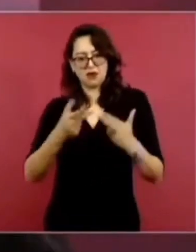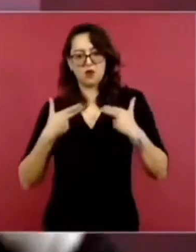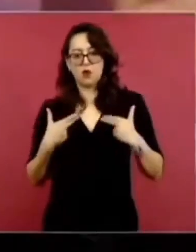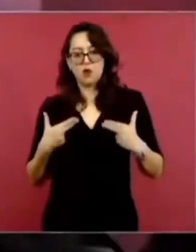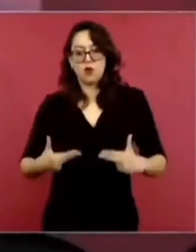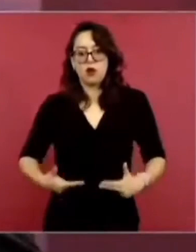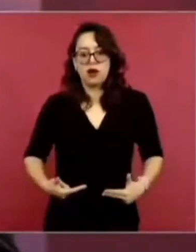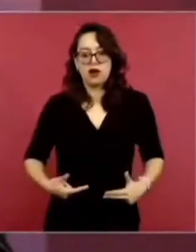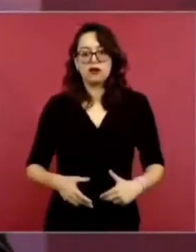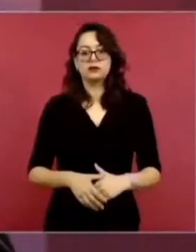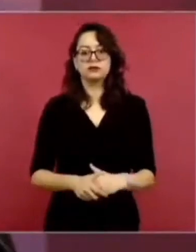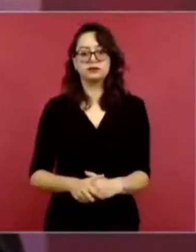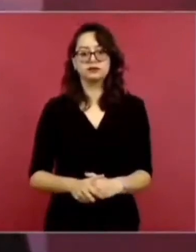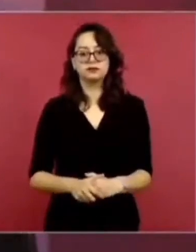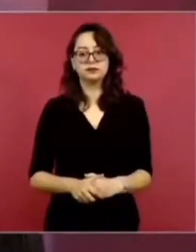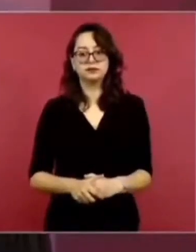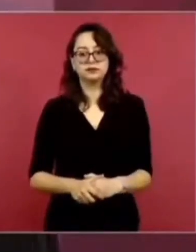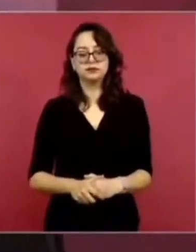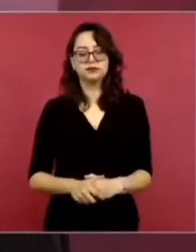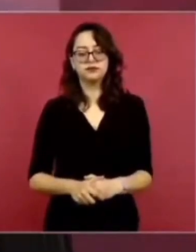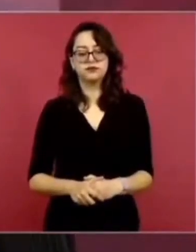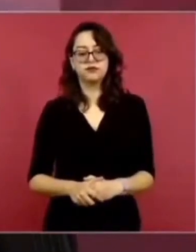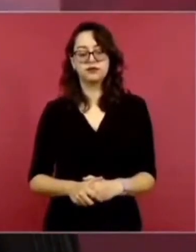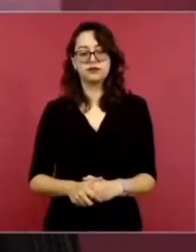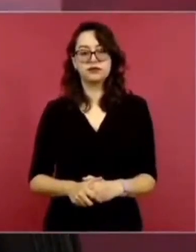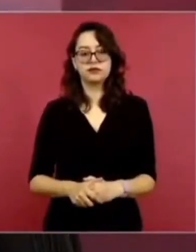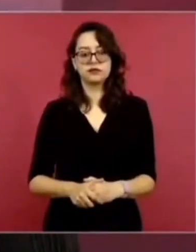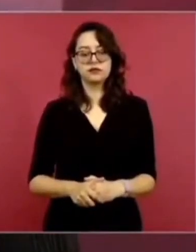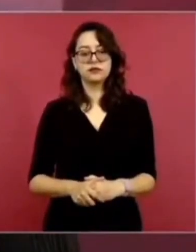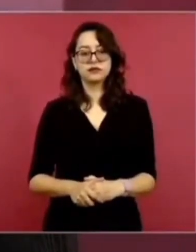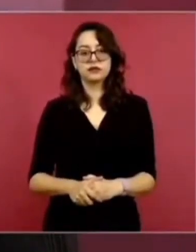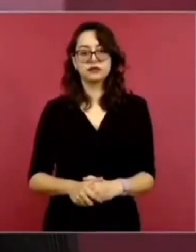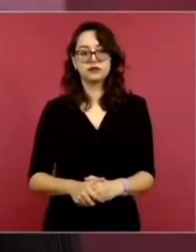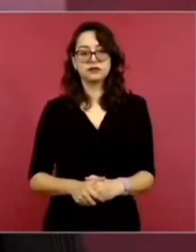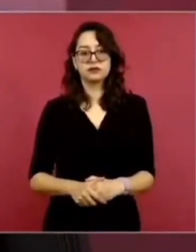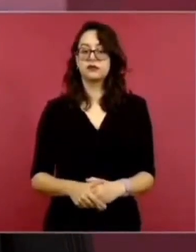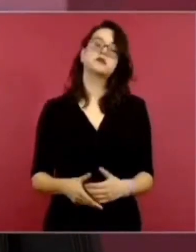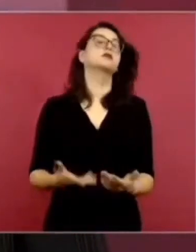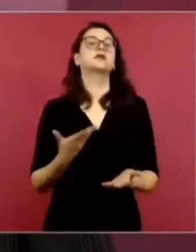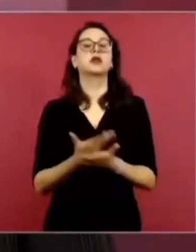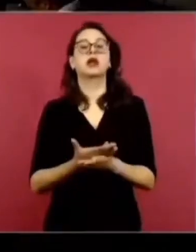Ahora se convierten en censores.